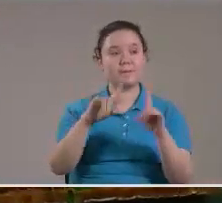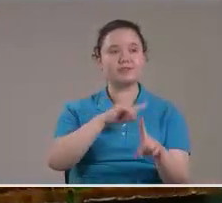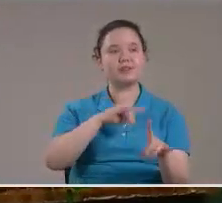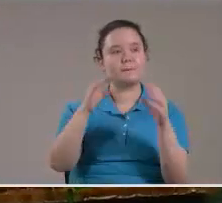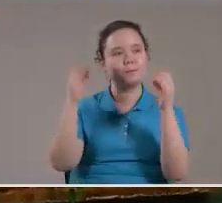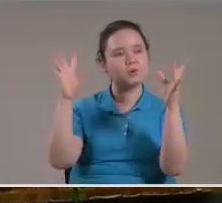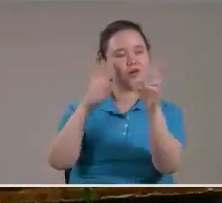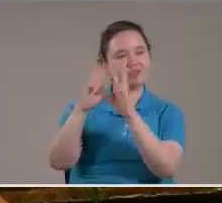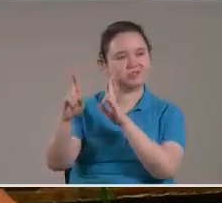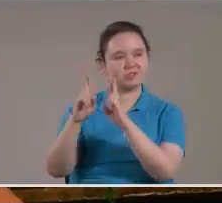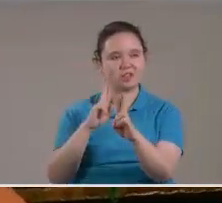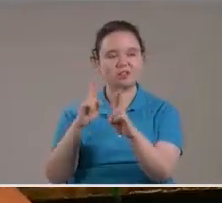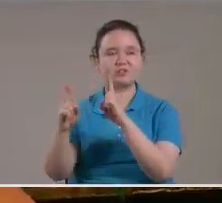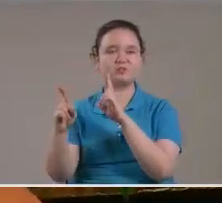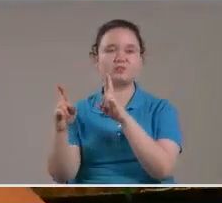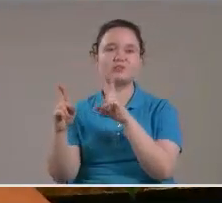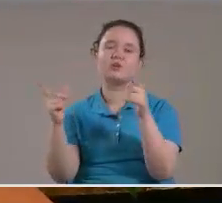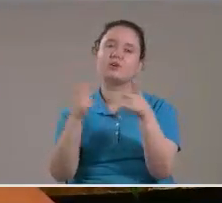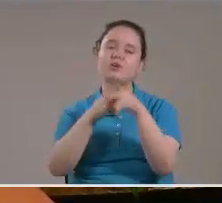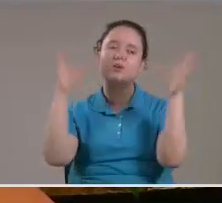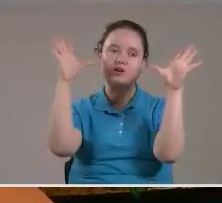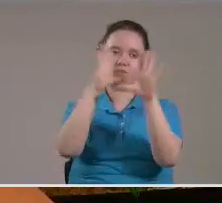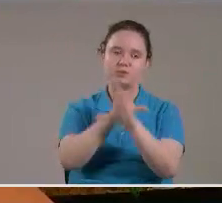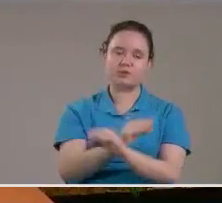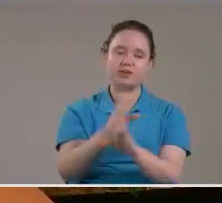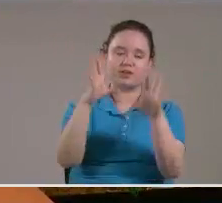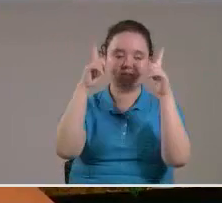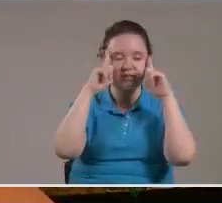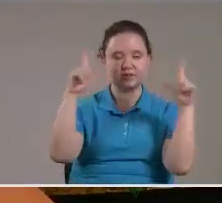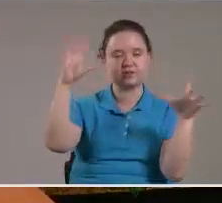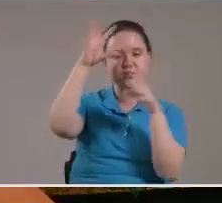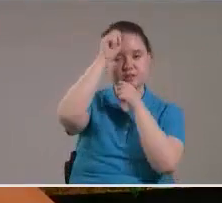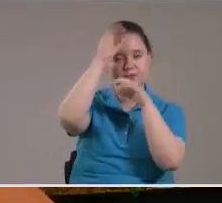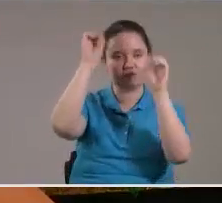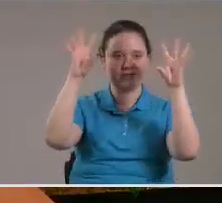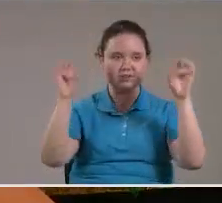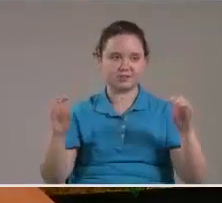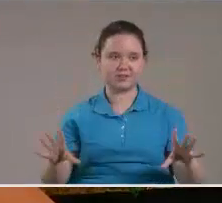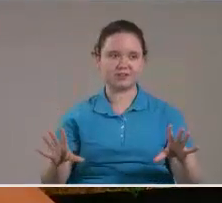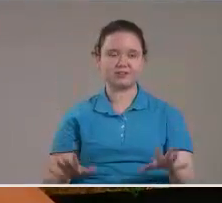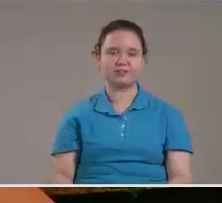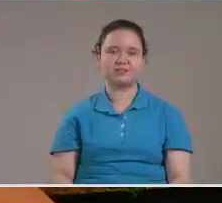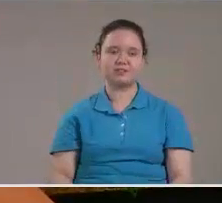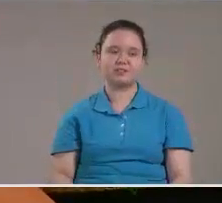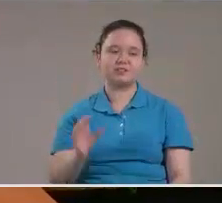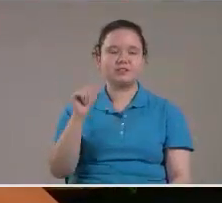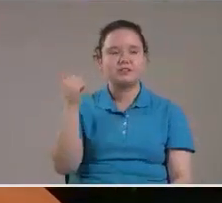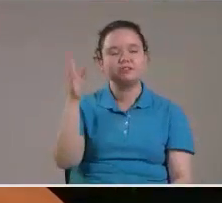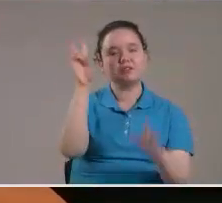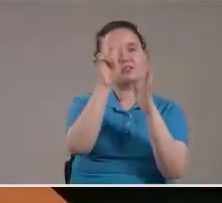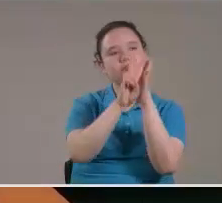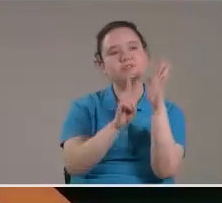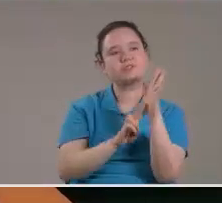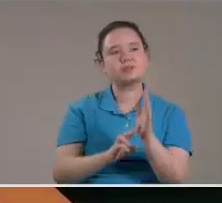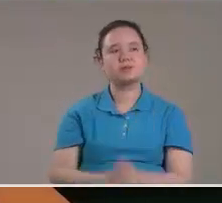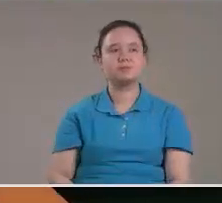íntimamente Ligados con La oscuridad La sol La luz Y las estrellas Miremos otra cosa Aquí